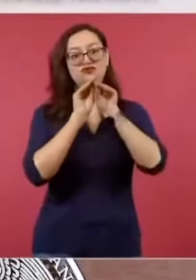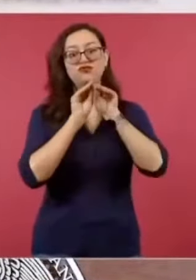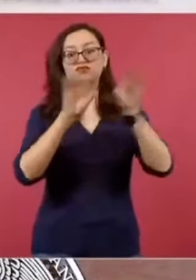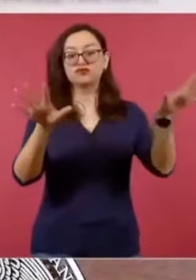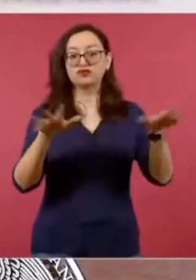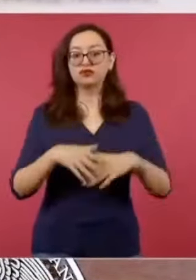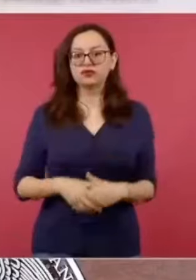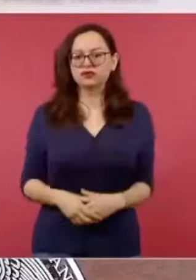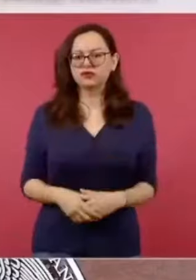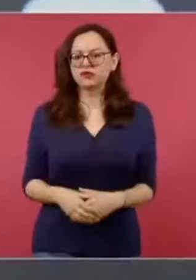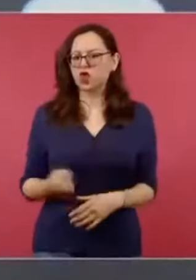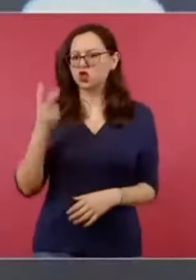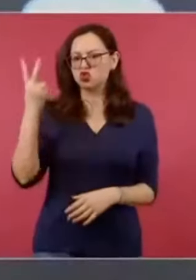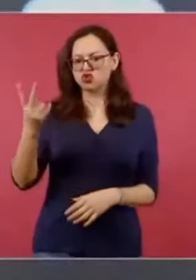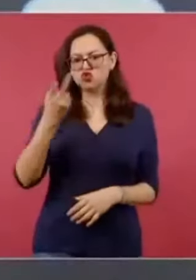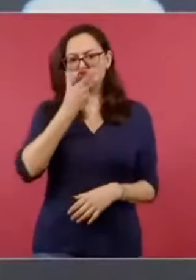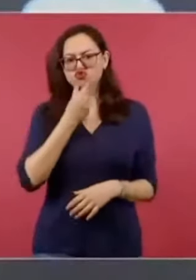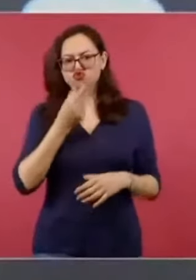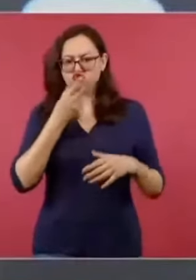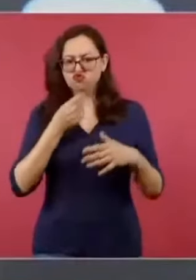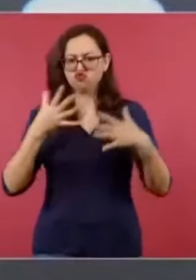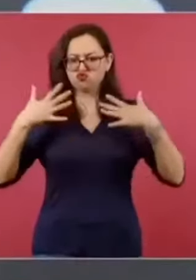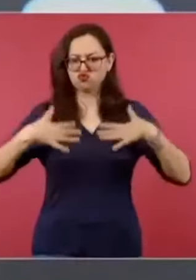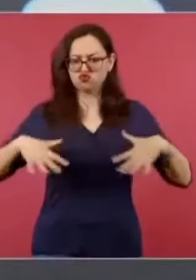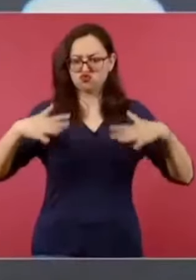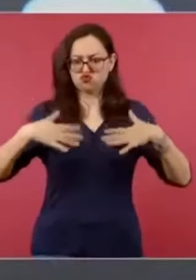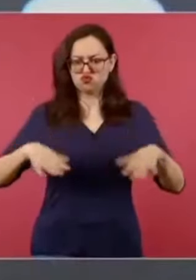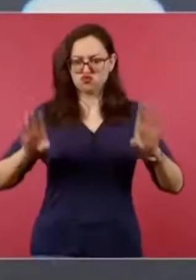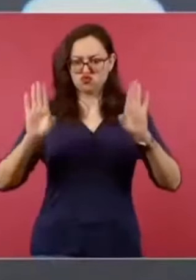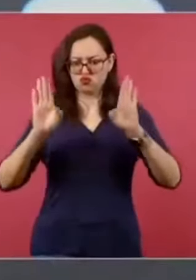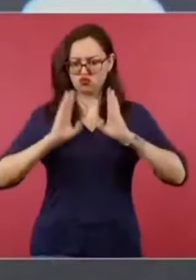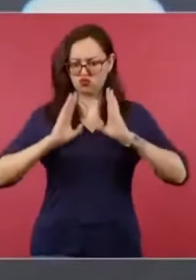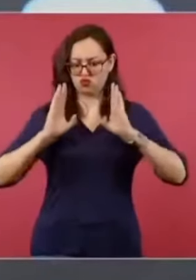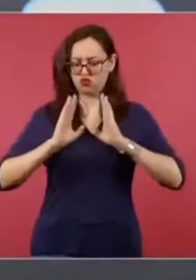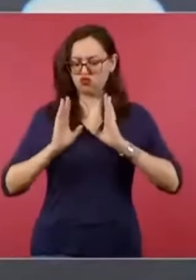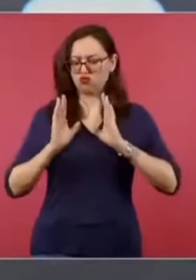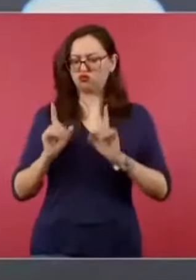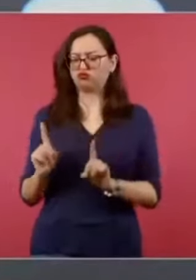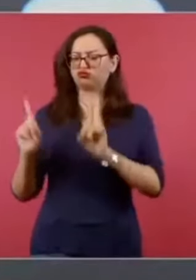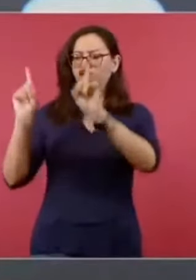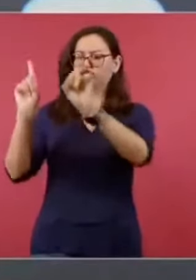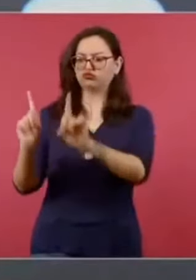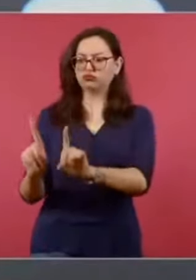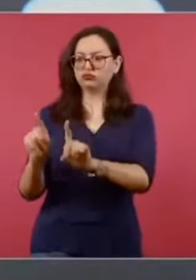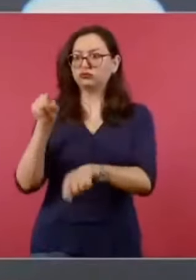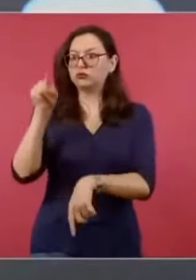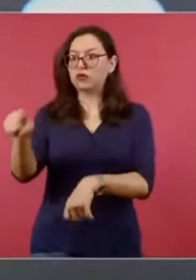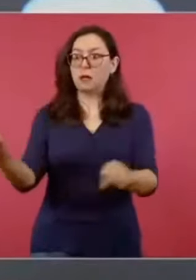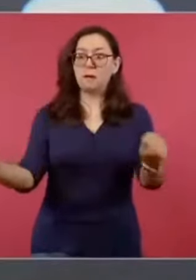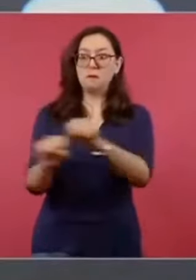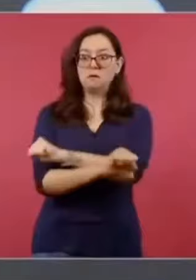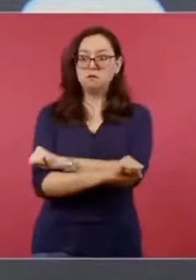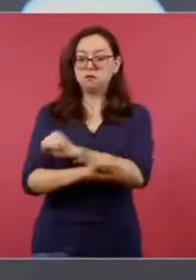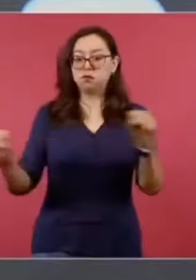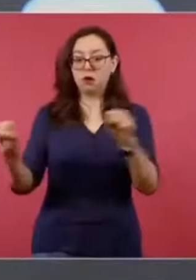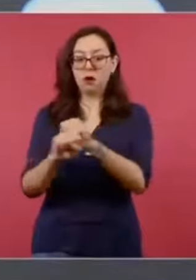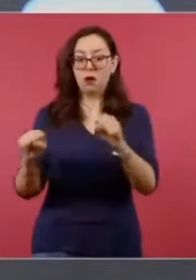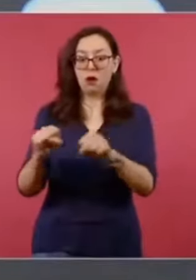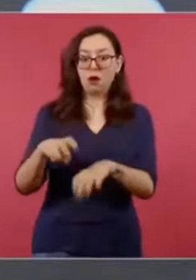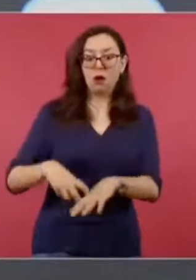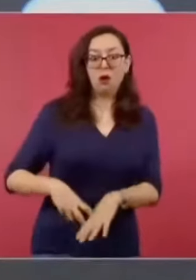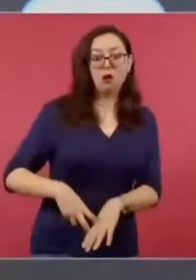vestidos con uniforme militar que son lanzados por el aire después de que les explotara una mina terrestre.